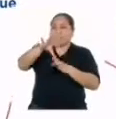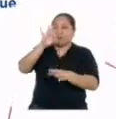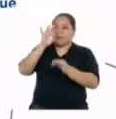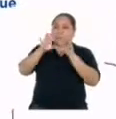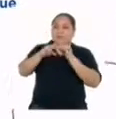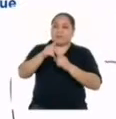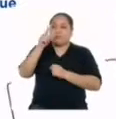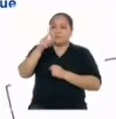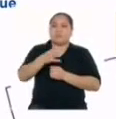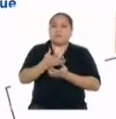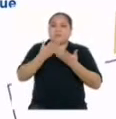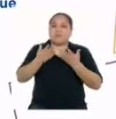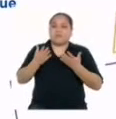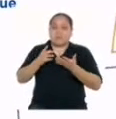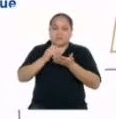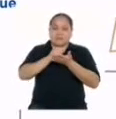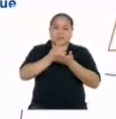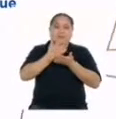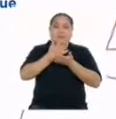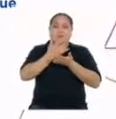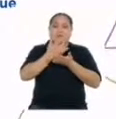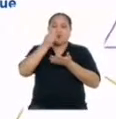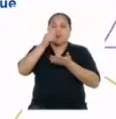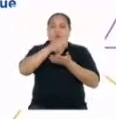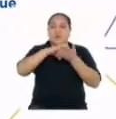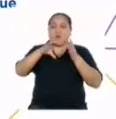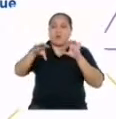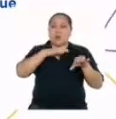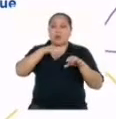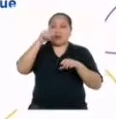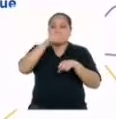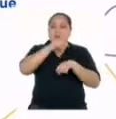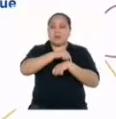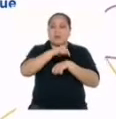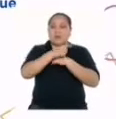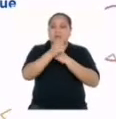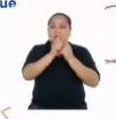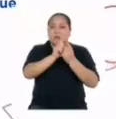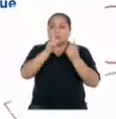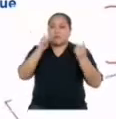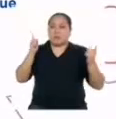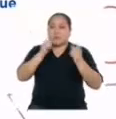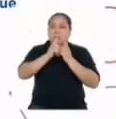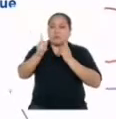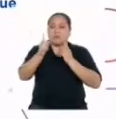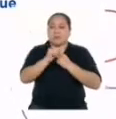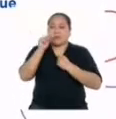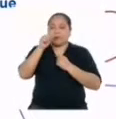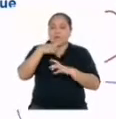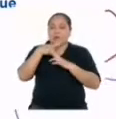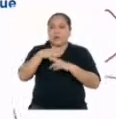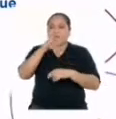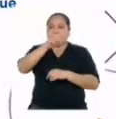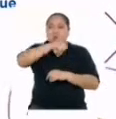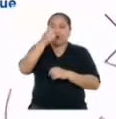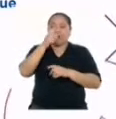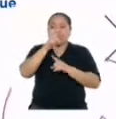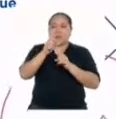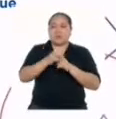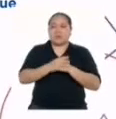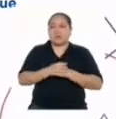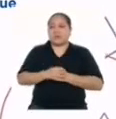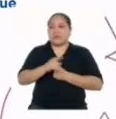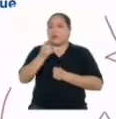Elige uno de tus pasatiempos favoritos que realizas durante este periodo de distanciamiento social. Y responde a la siguiente pregunta.